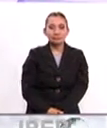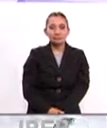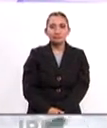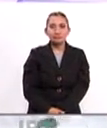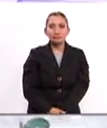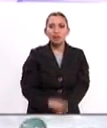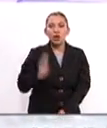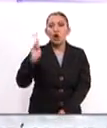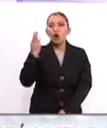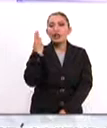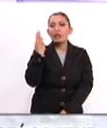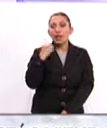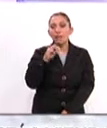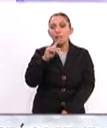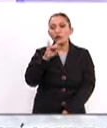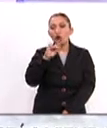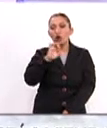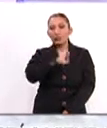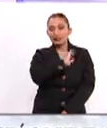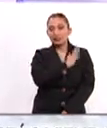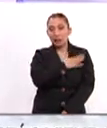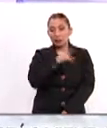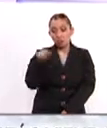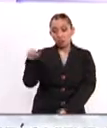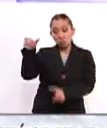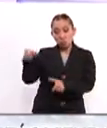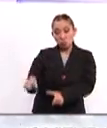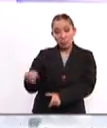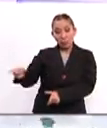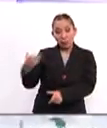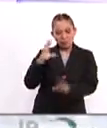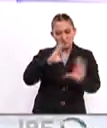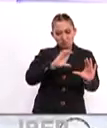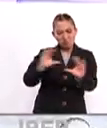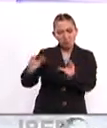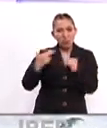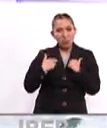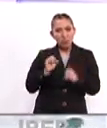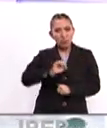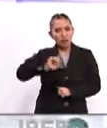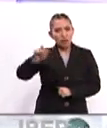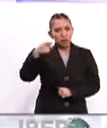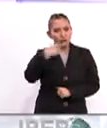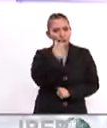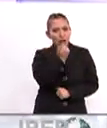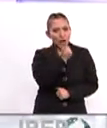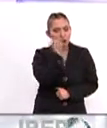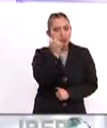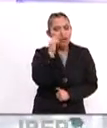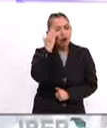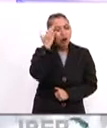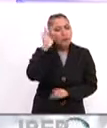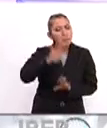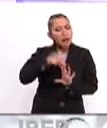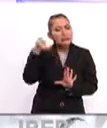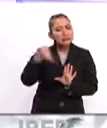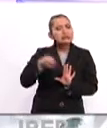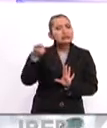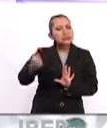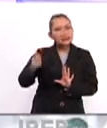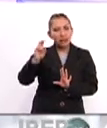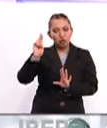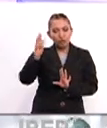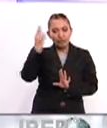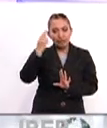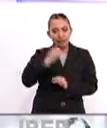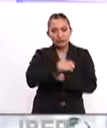Y la Universidad de Mondragón en España se destaca por la preparación humana y profesional de sus alumnos. Vamos a conocer un poco más sobre